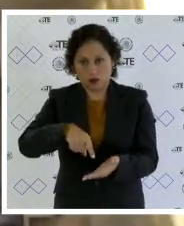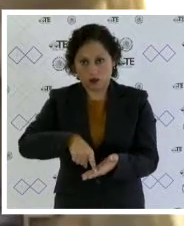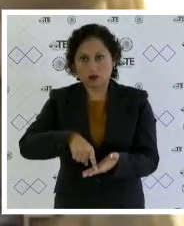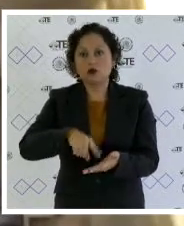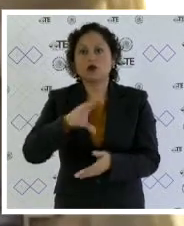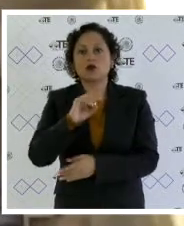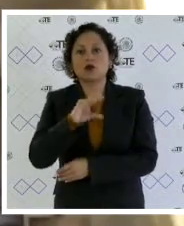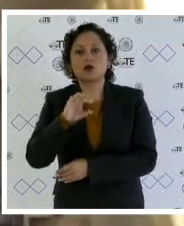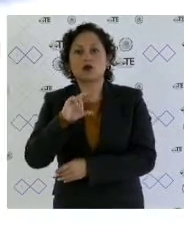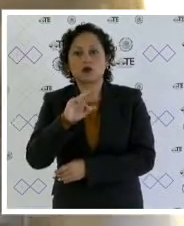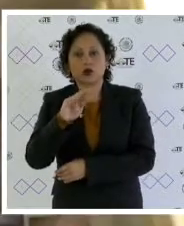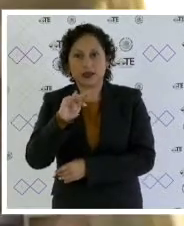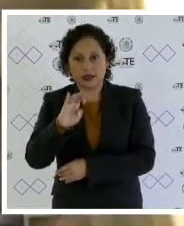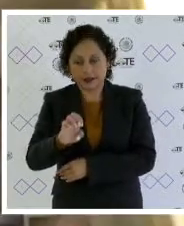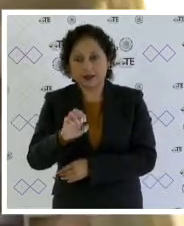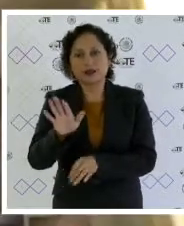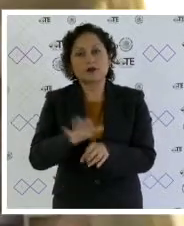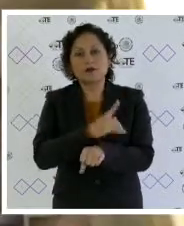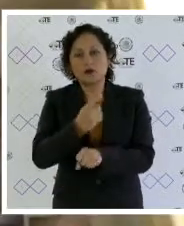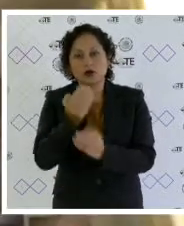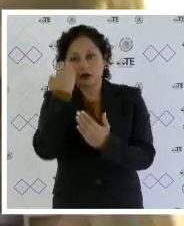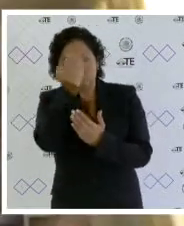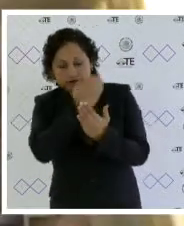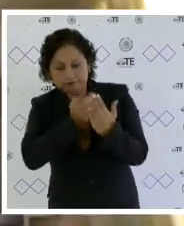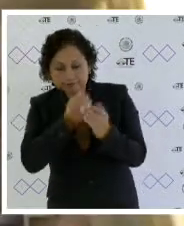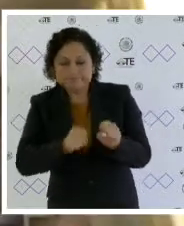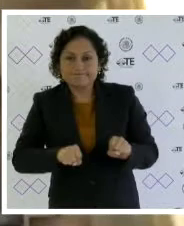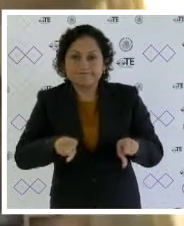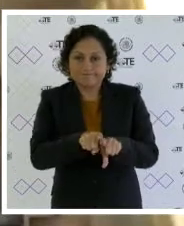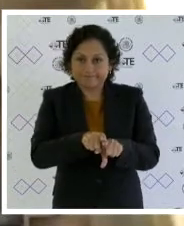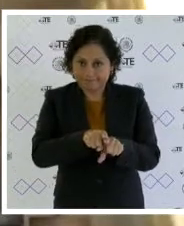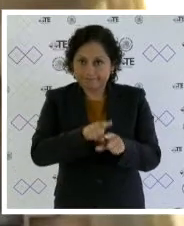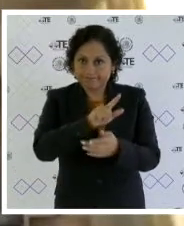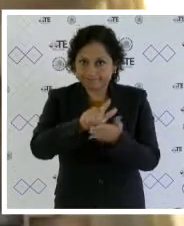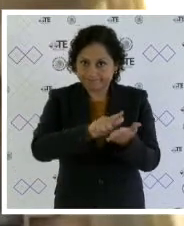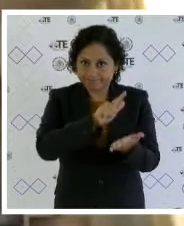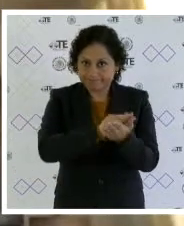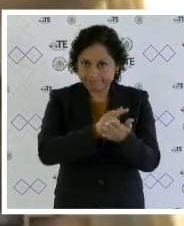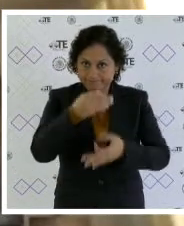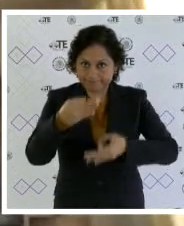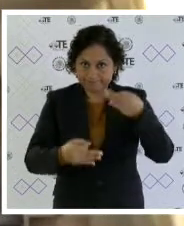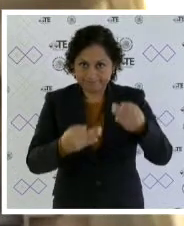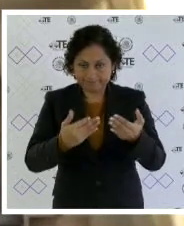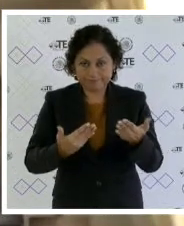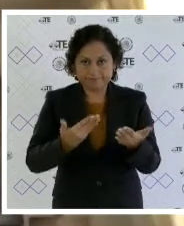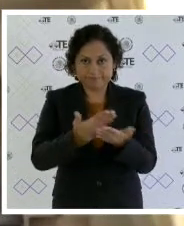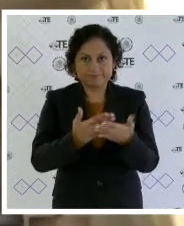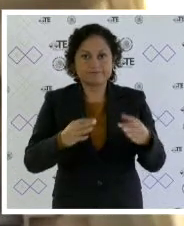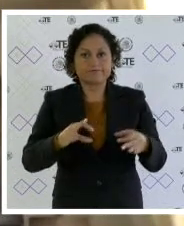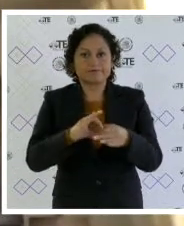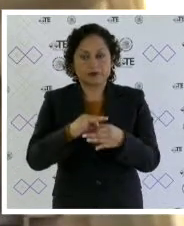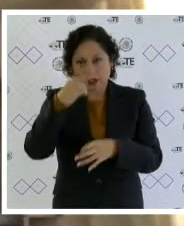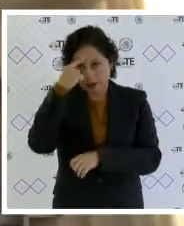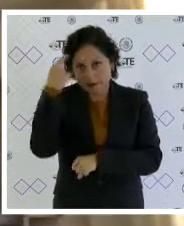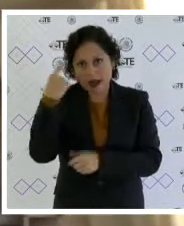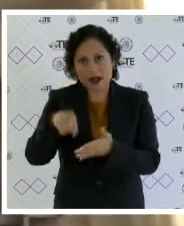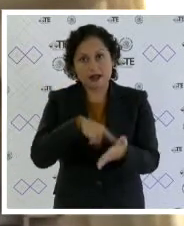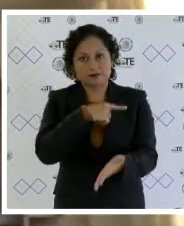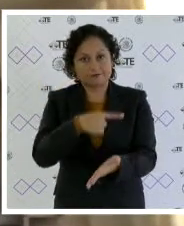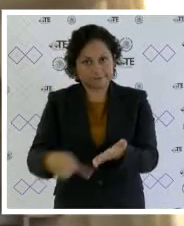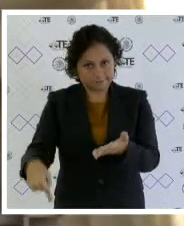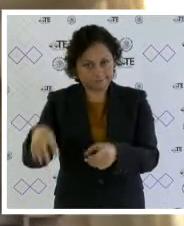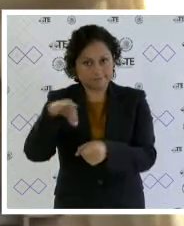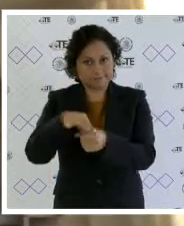el análisis bajo el cual se lleva la unulidad de la elección yo insisto